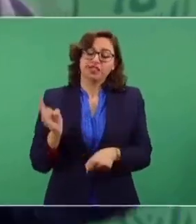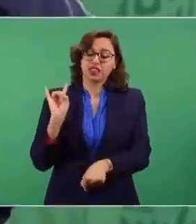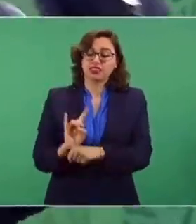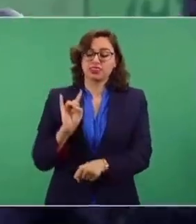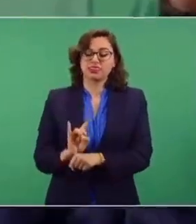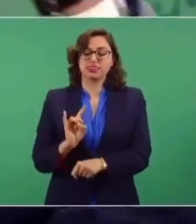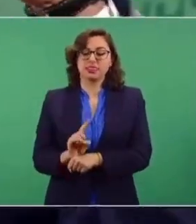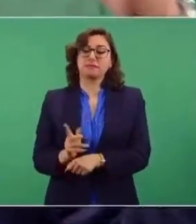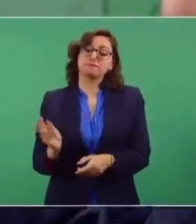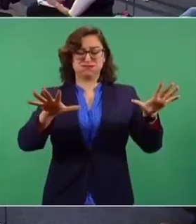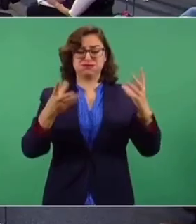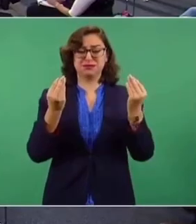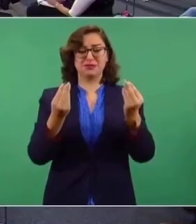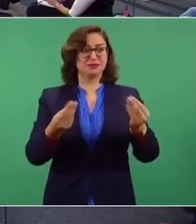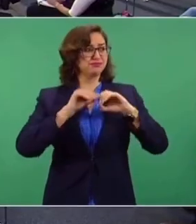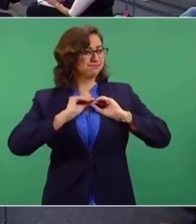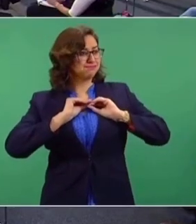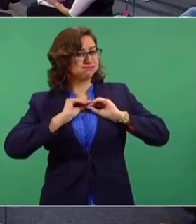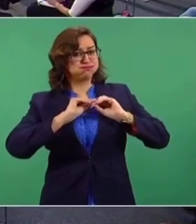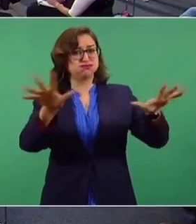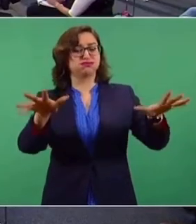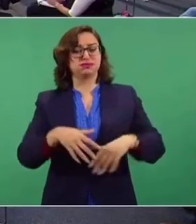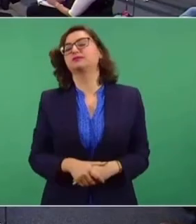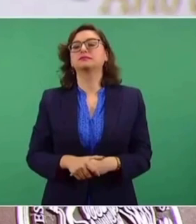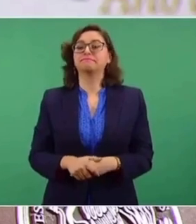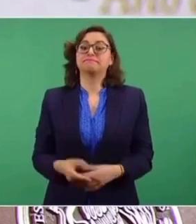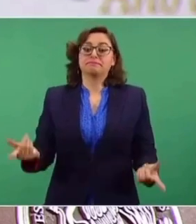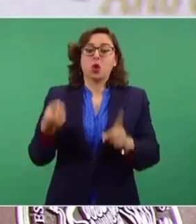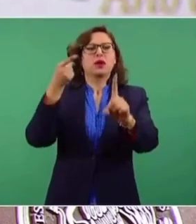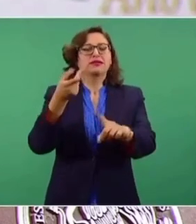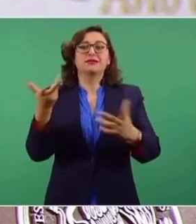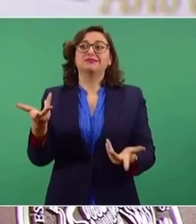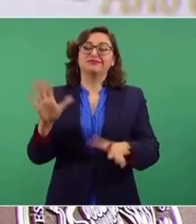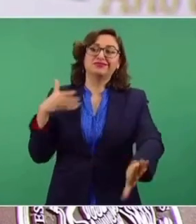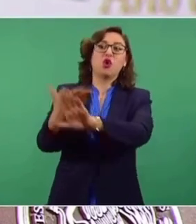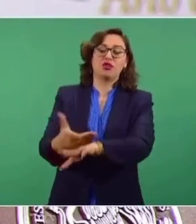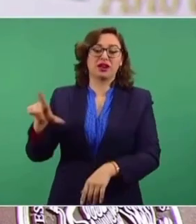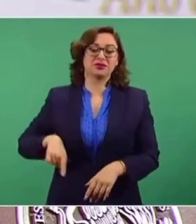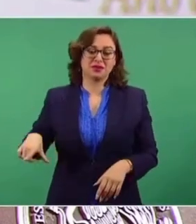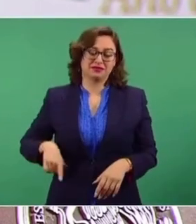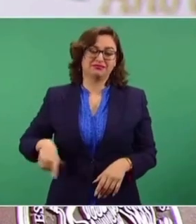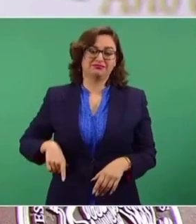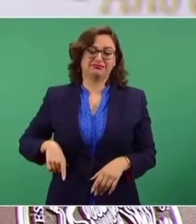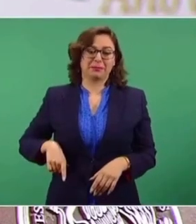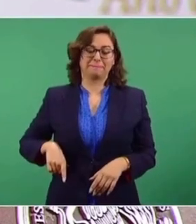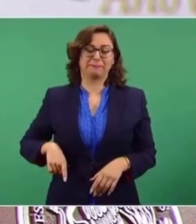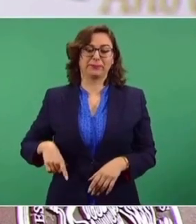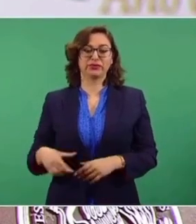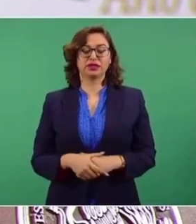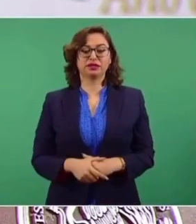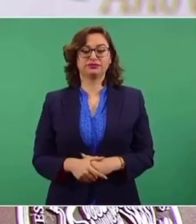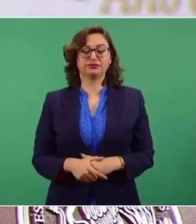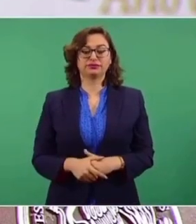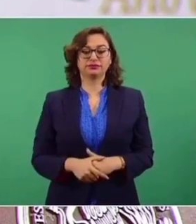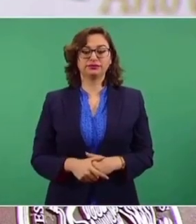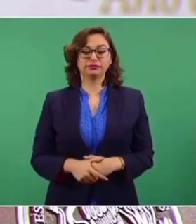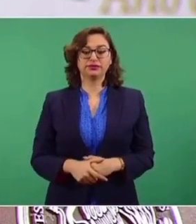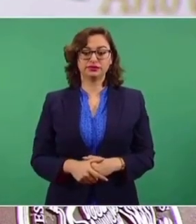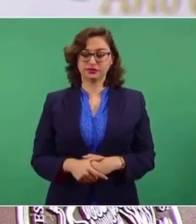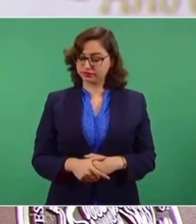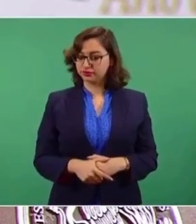por la difusión tan grande, con propósitos de afectarlos. Yo les decía que no son